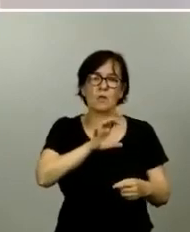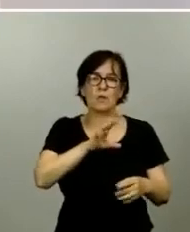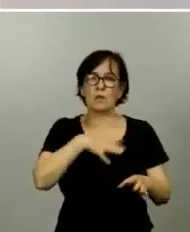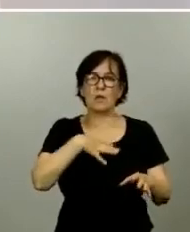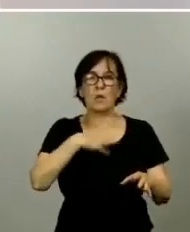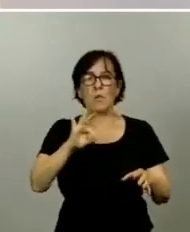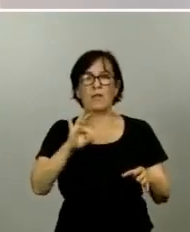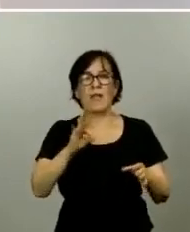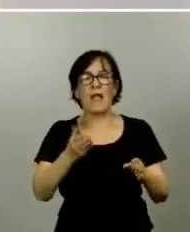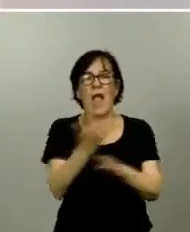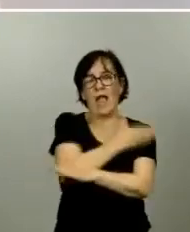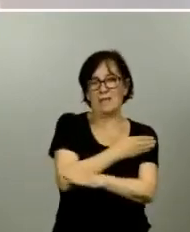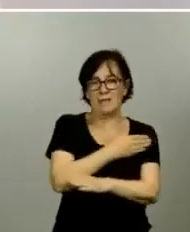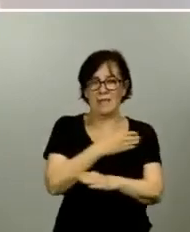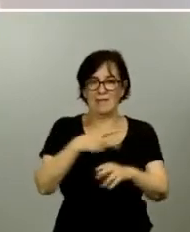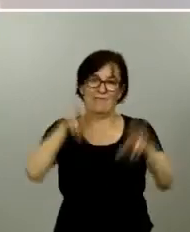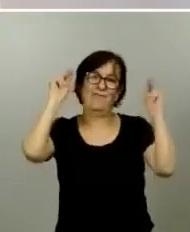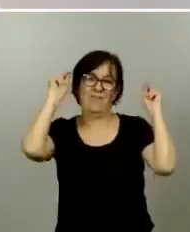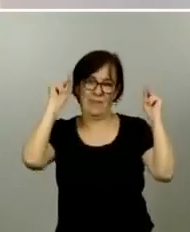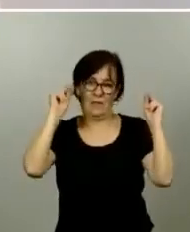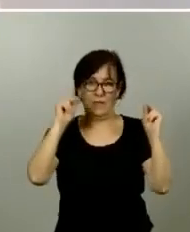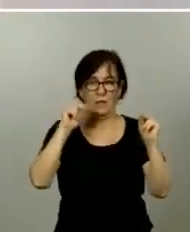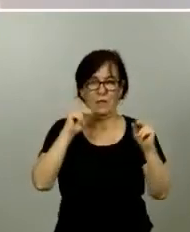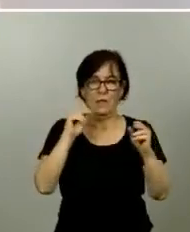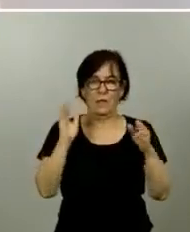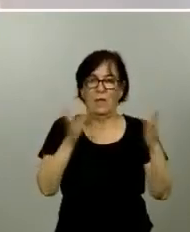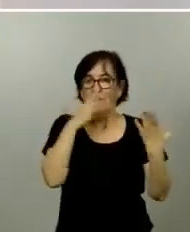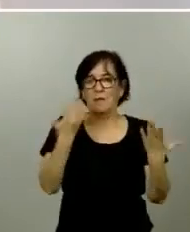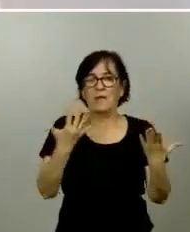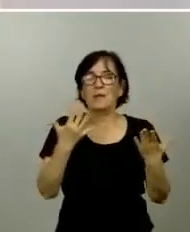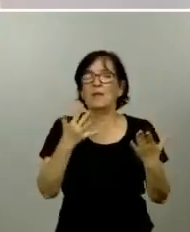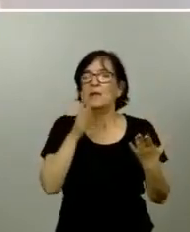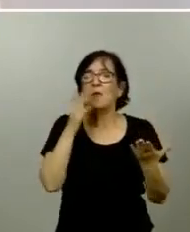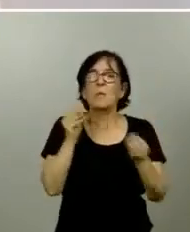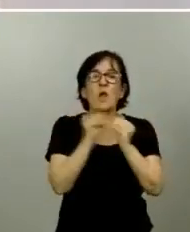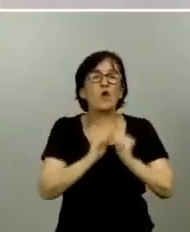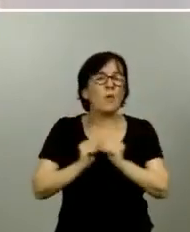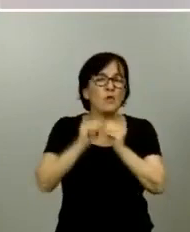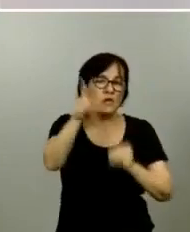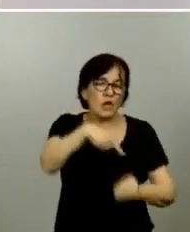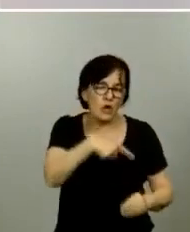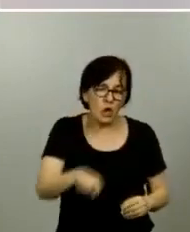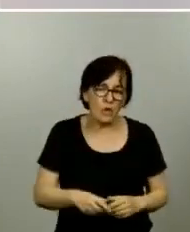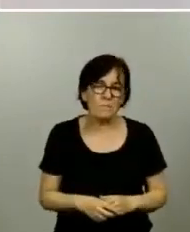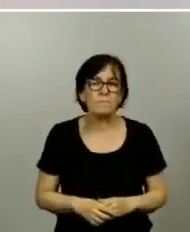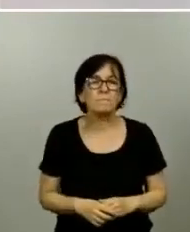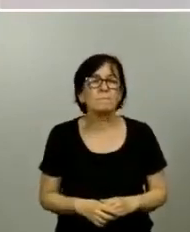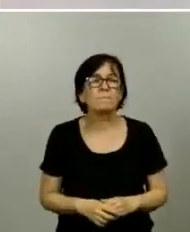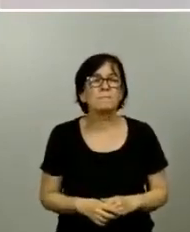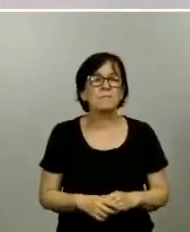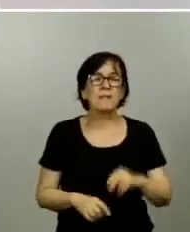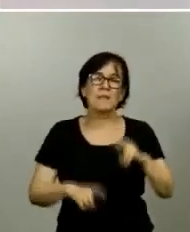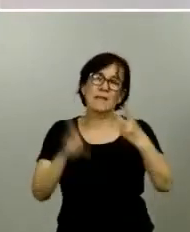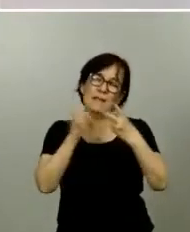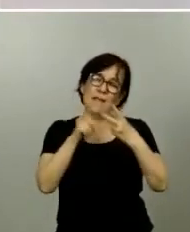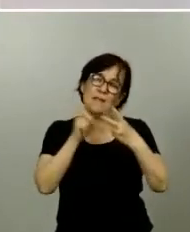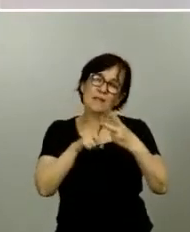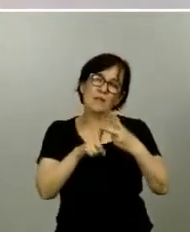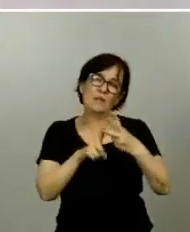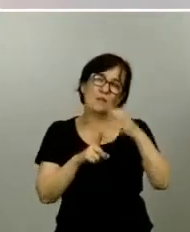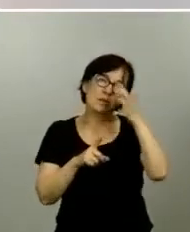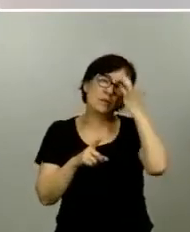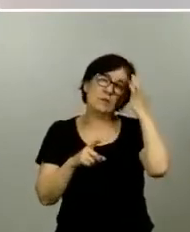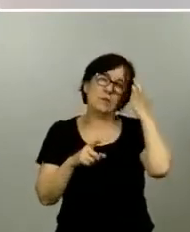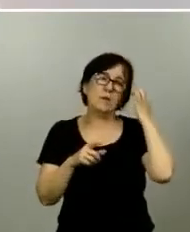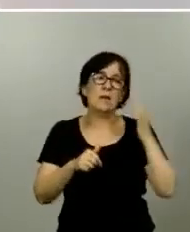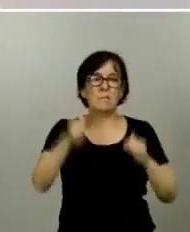así que en cualquier caso en lo que respecta a esta sí será común para todos luego en segundo lugar yo creo que esta ya es más